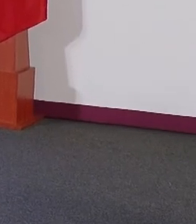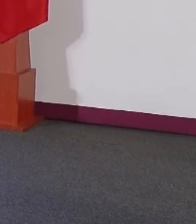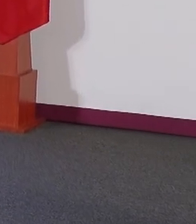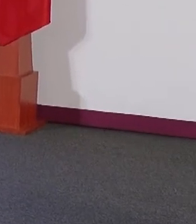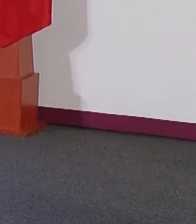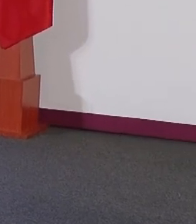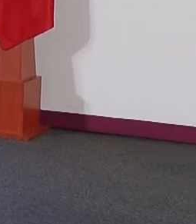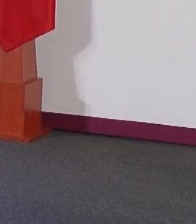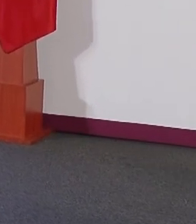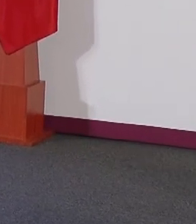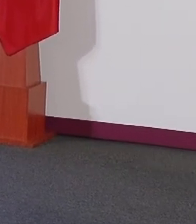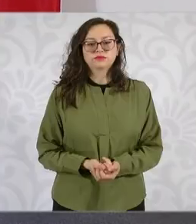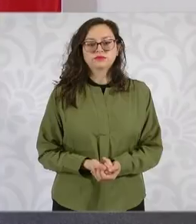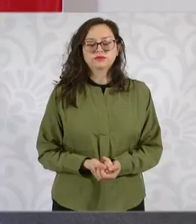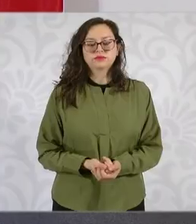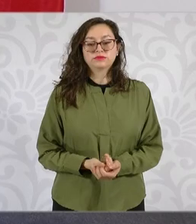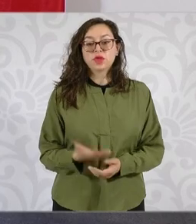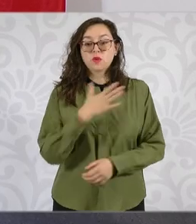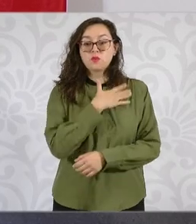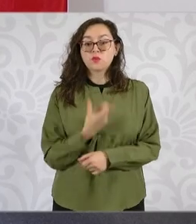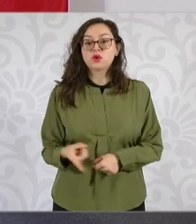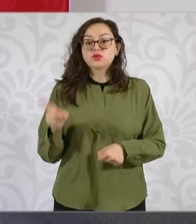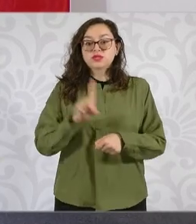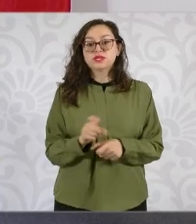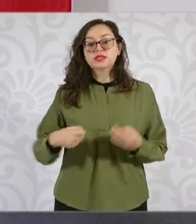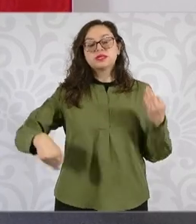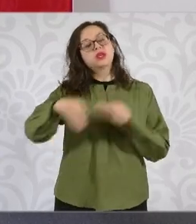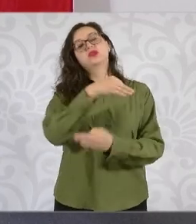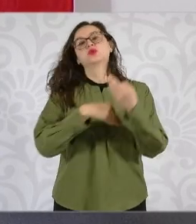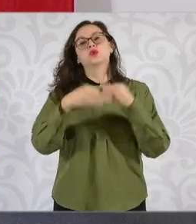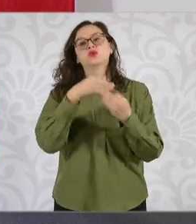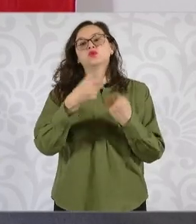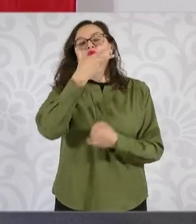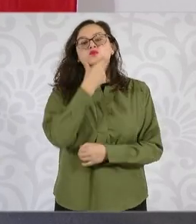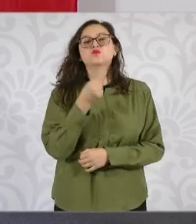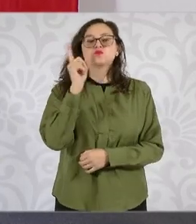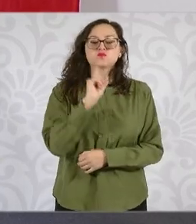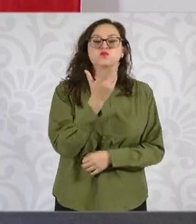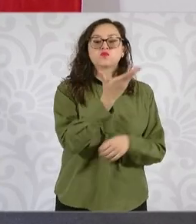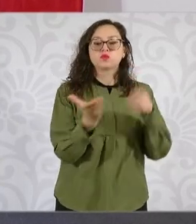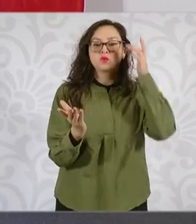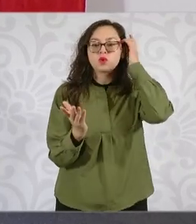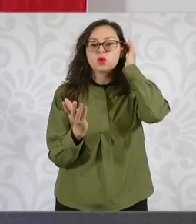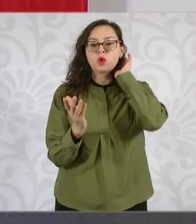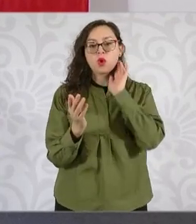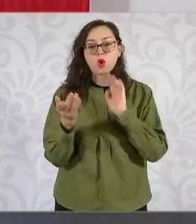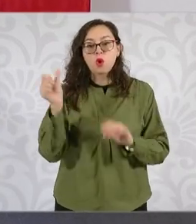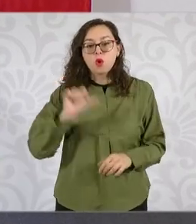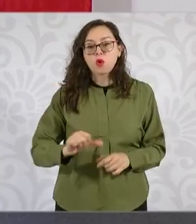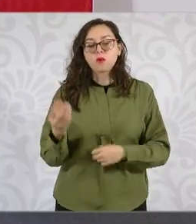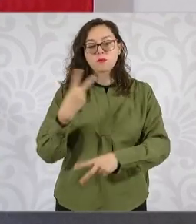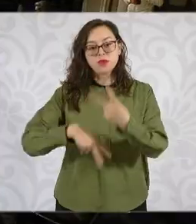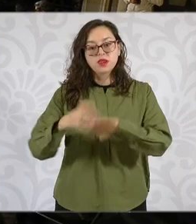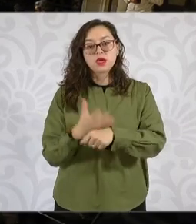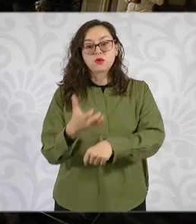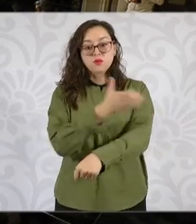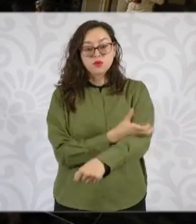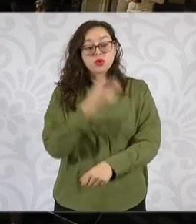la doctora Edna Vega, secretaria de Desarrollo Agrario, Territorial y Urbano,